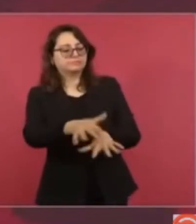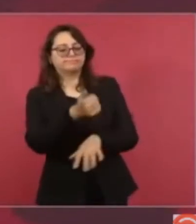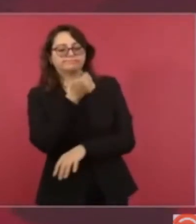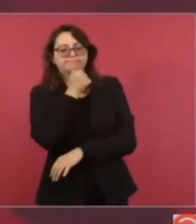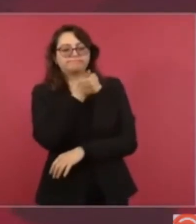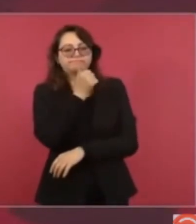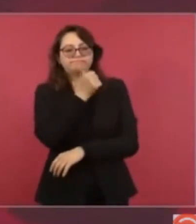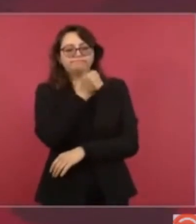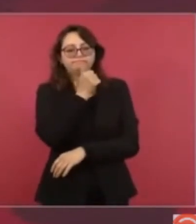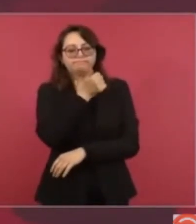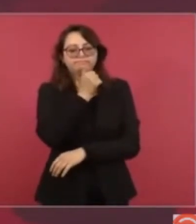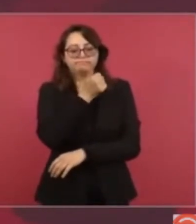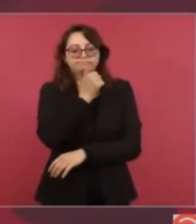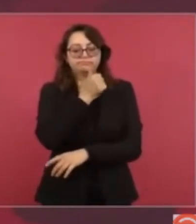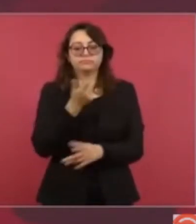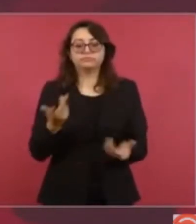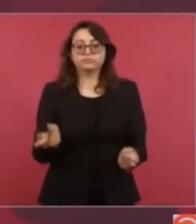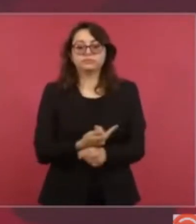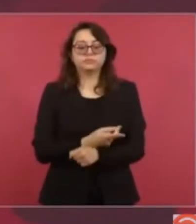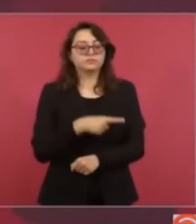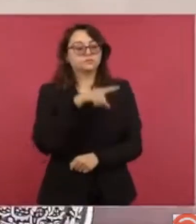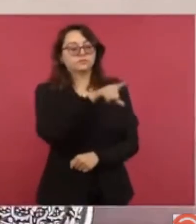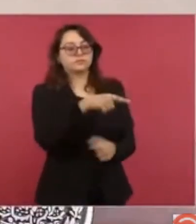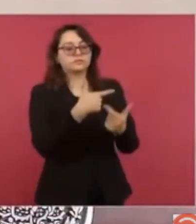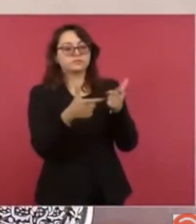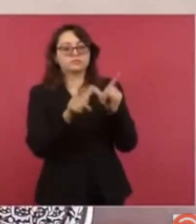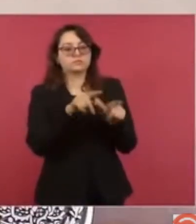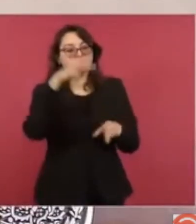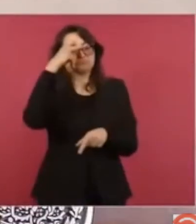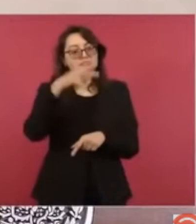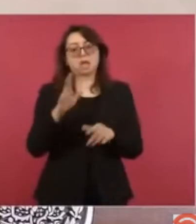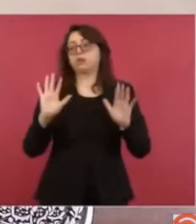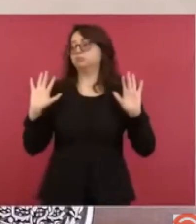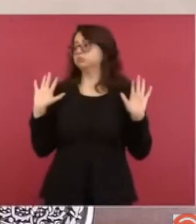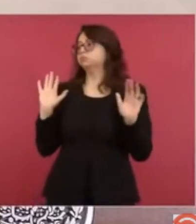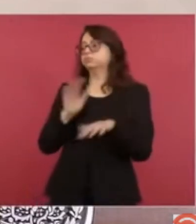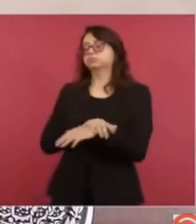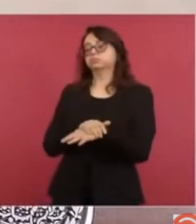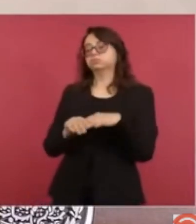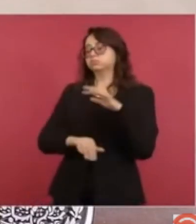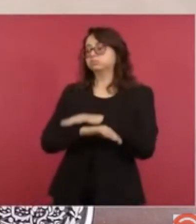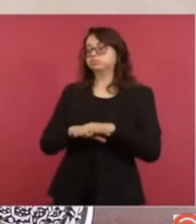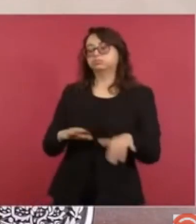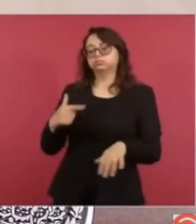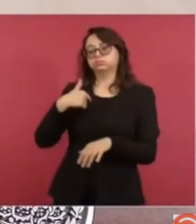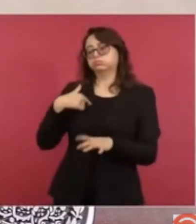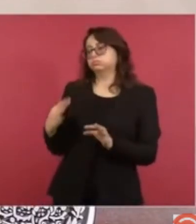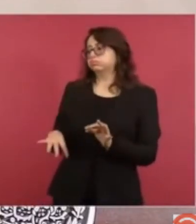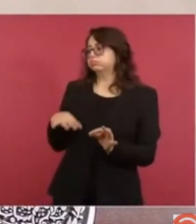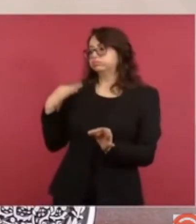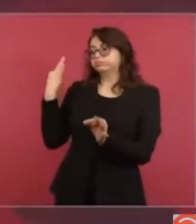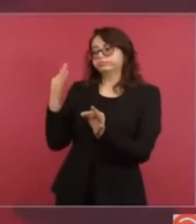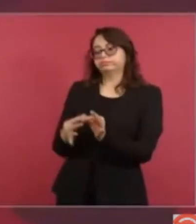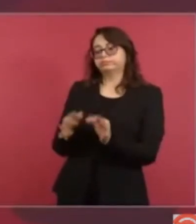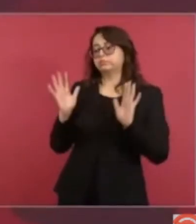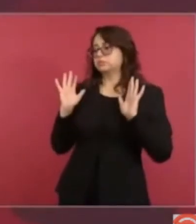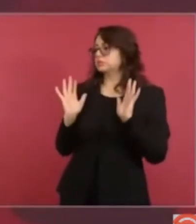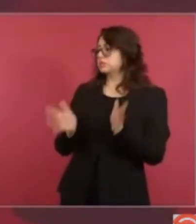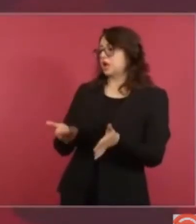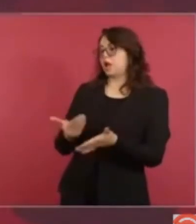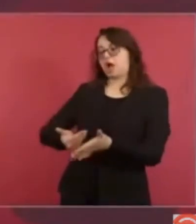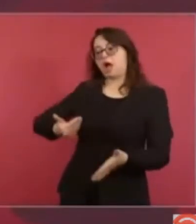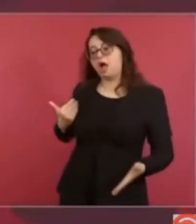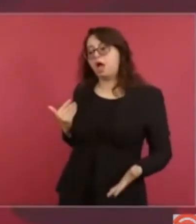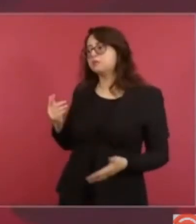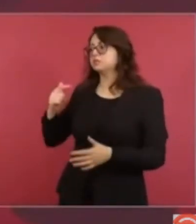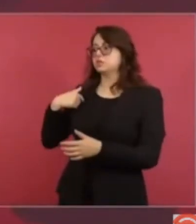porque se decía que ya estaba cerrado el caso, que ya se